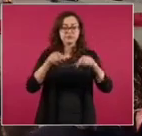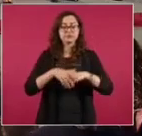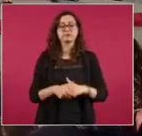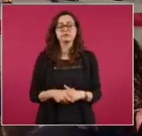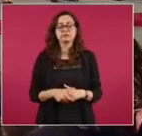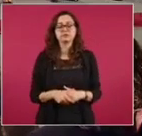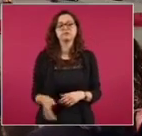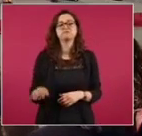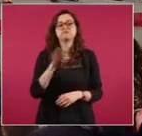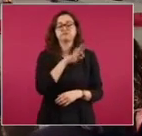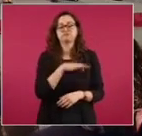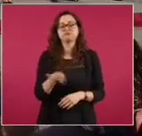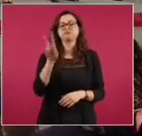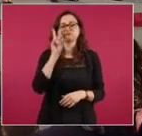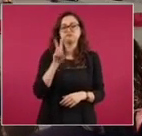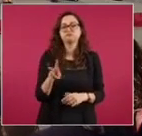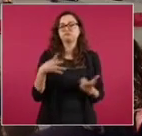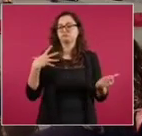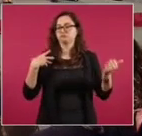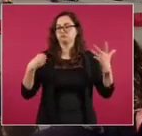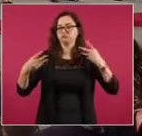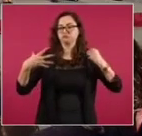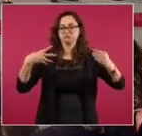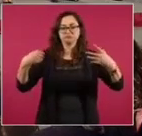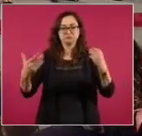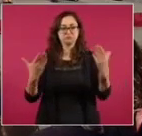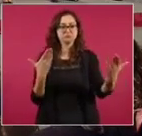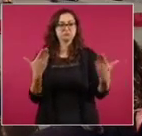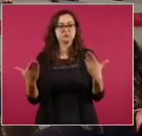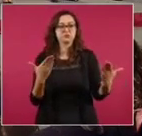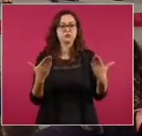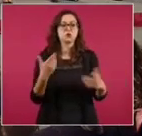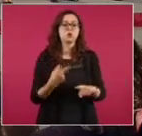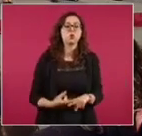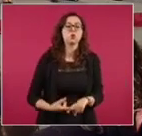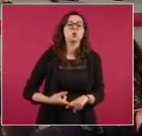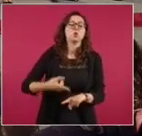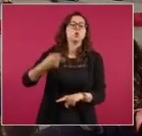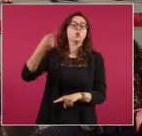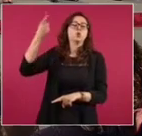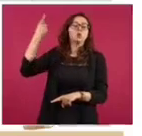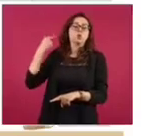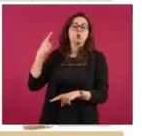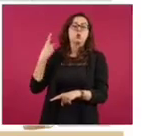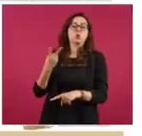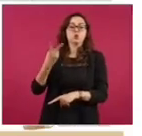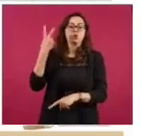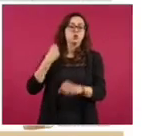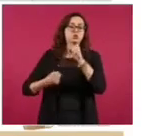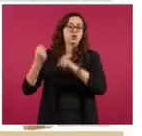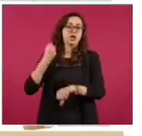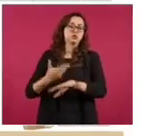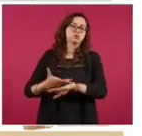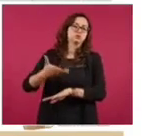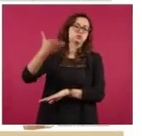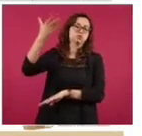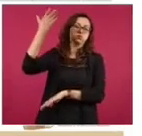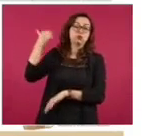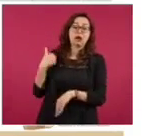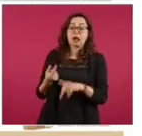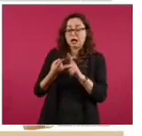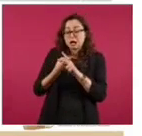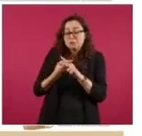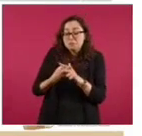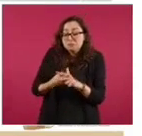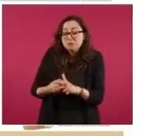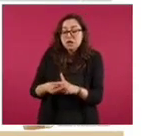situación de la incidencia de casos es comparable con lo que tuvimos en las dos o tres primeras semanas de la epidemia, es decir, el punto mínimo